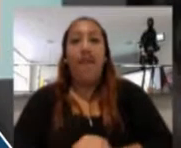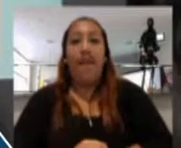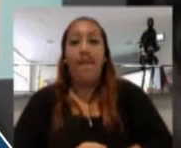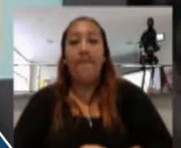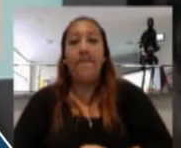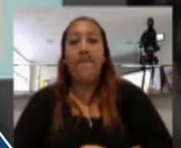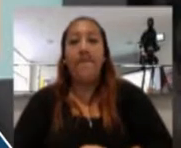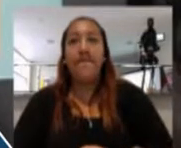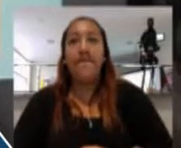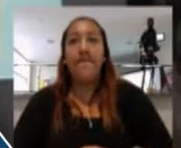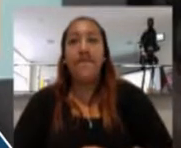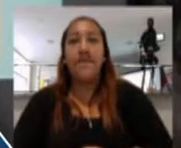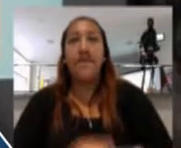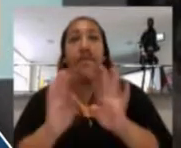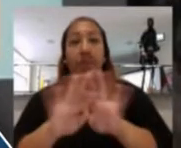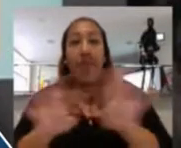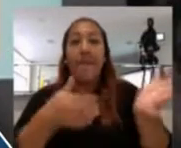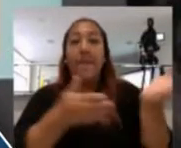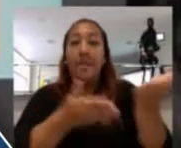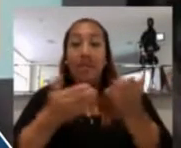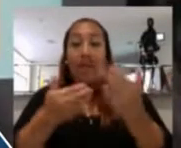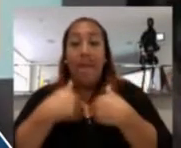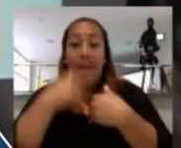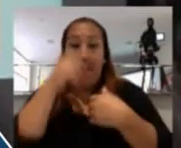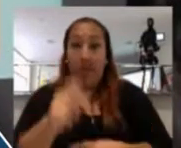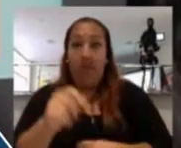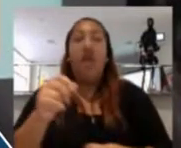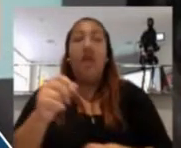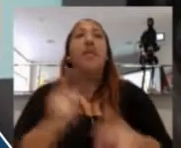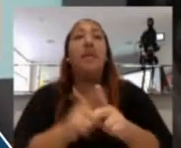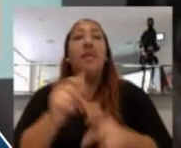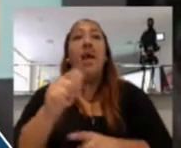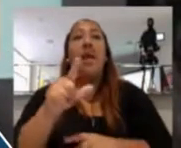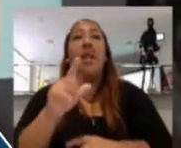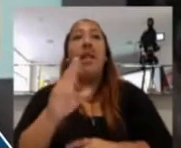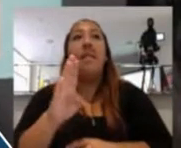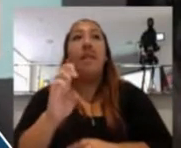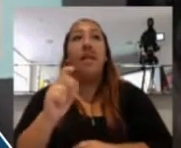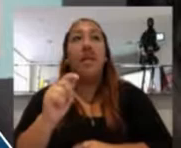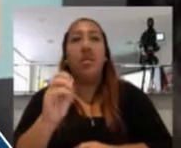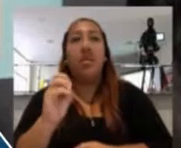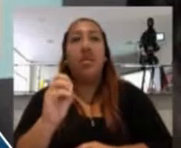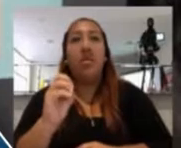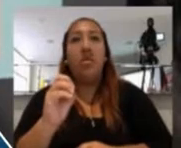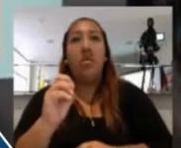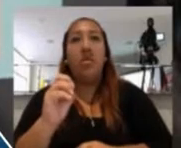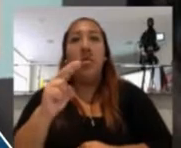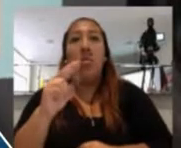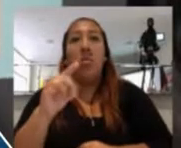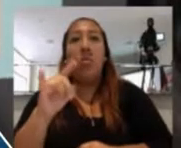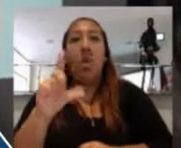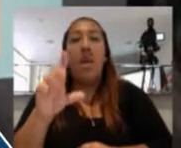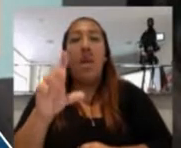...aparte de la invitación a mi persona, también estuvo el señor Gualberto Osayo Gualpayunca,